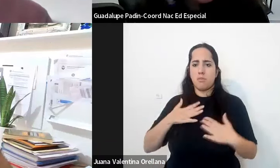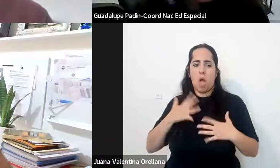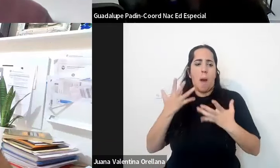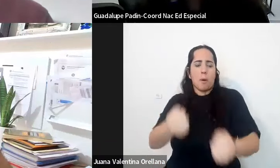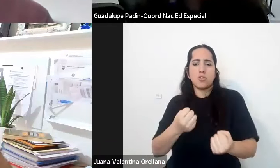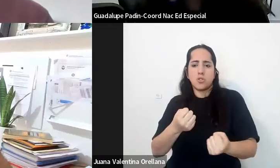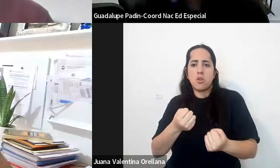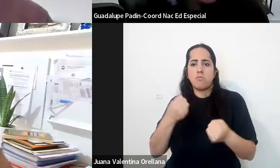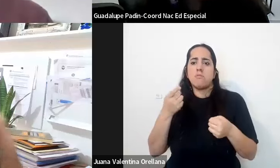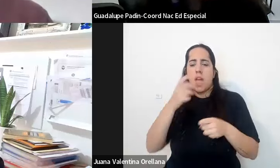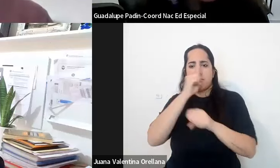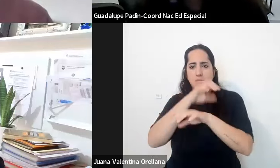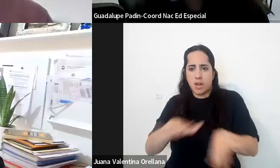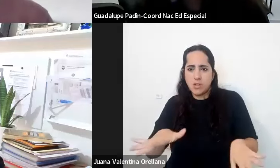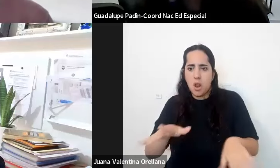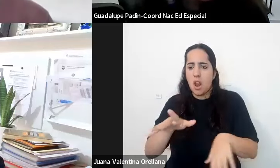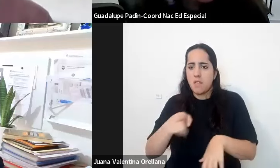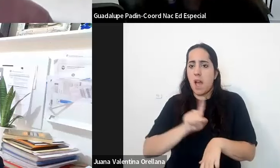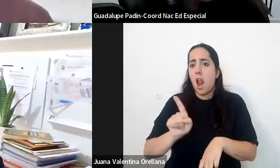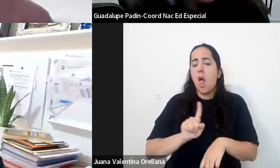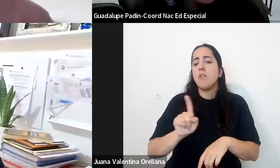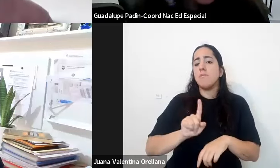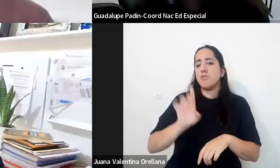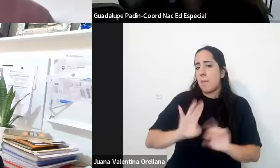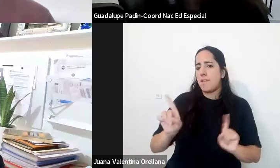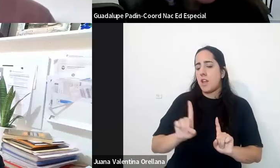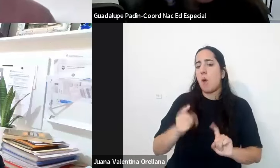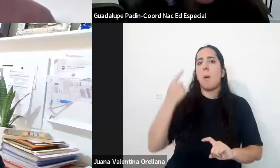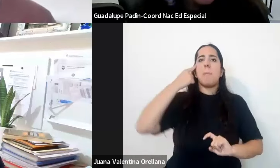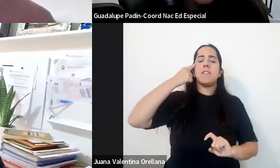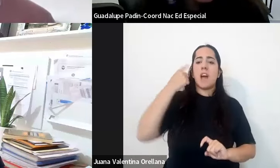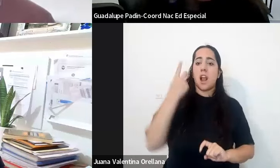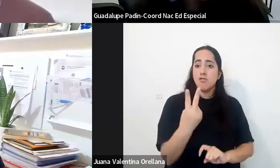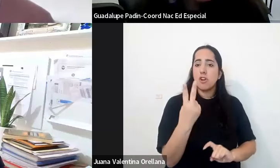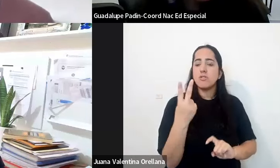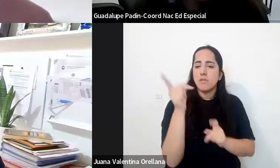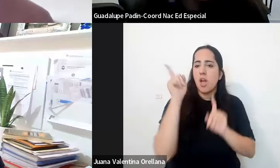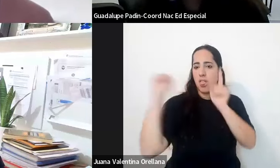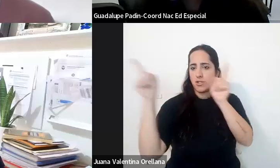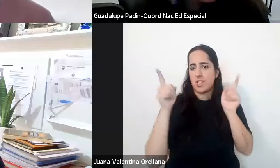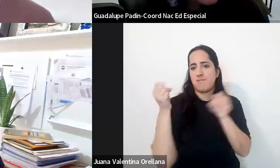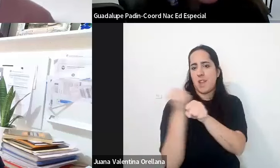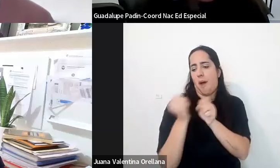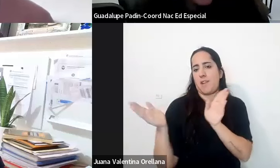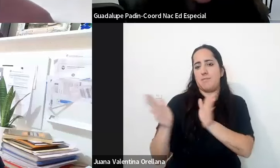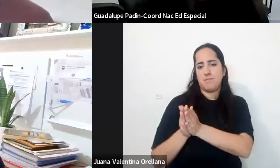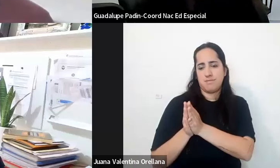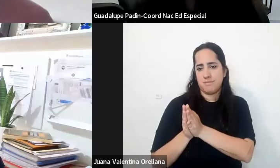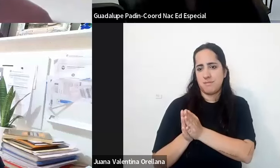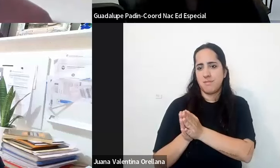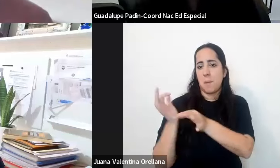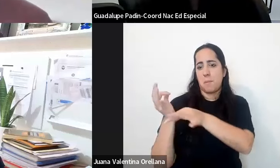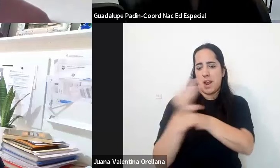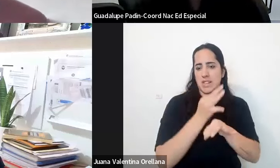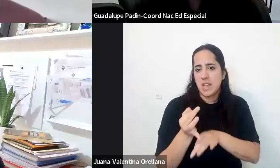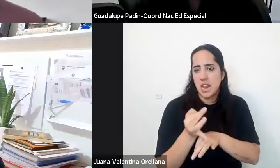especial sino pensando que son dos docentes que tienen que trabajar conjuntamente en el marco de la con enseñanza